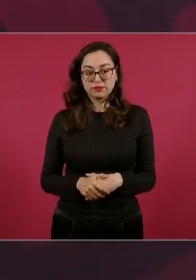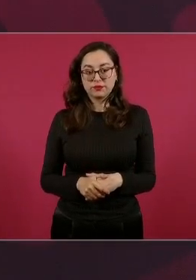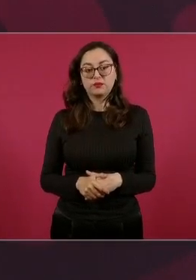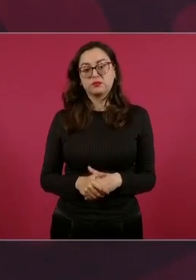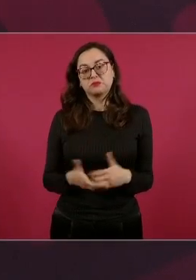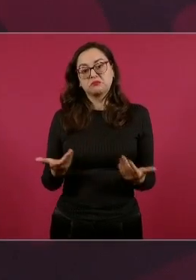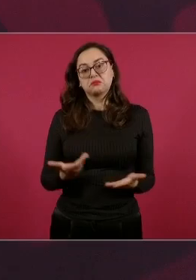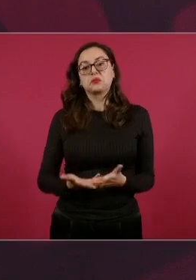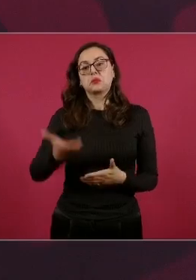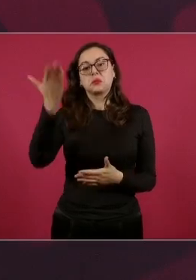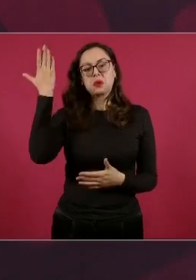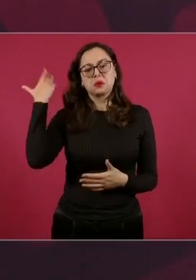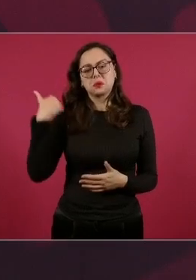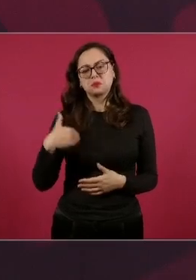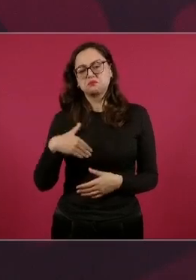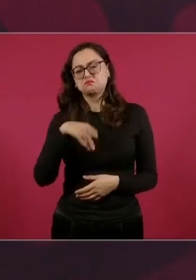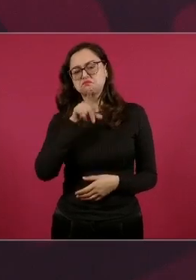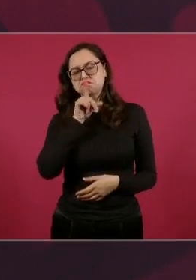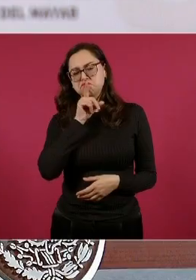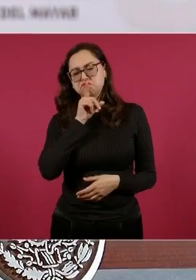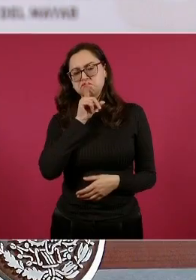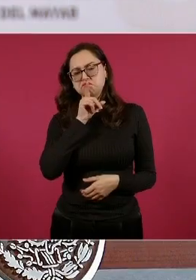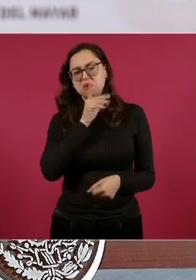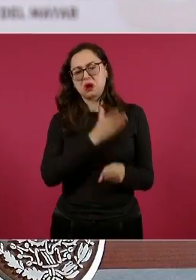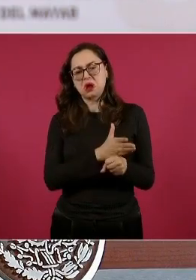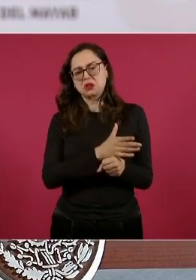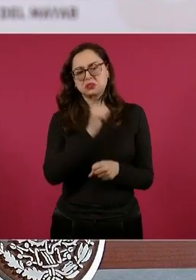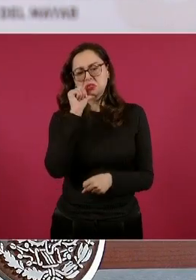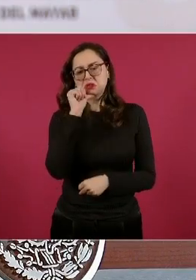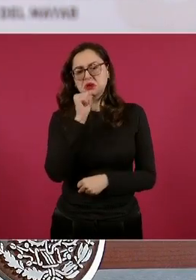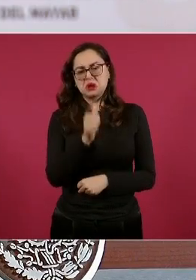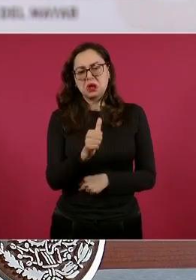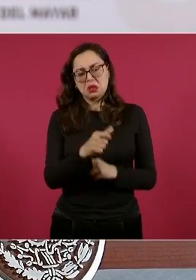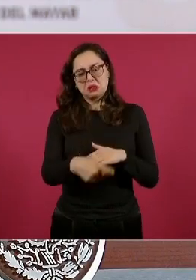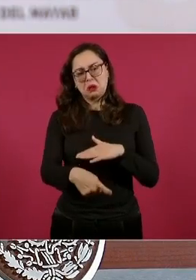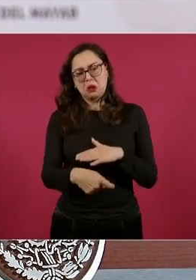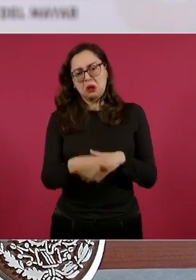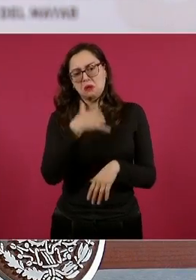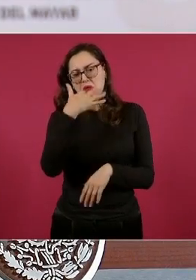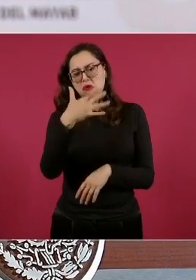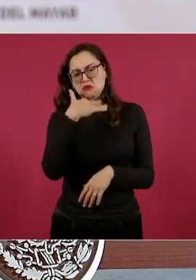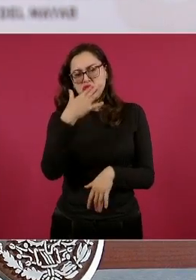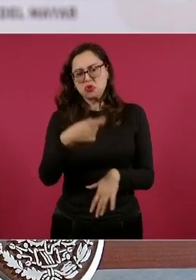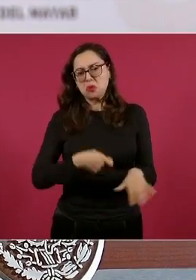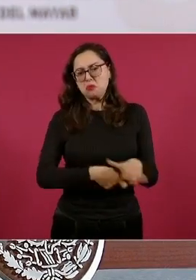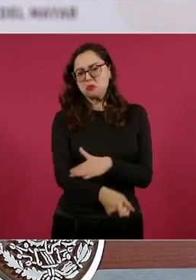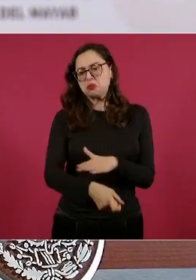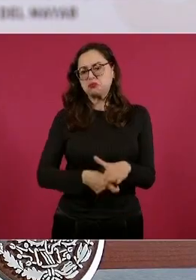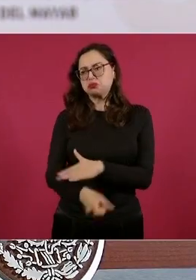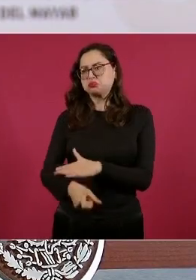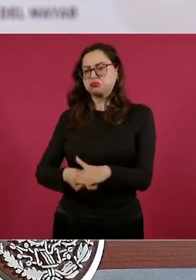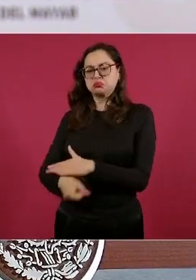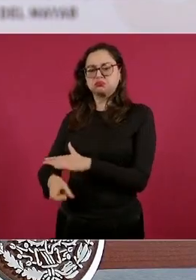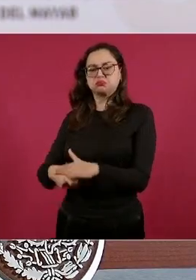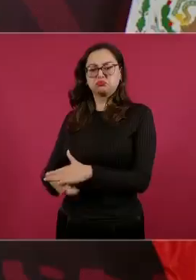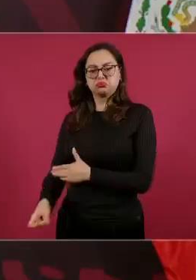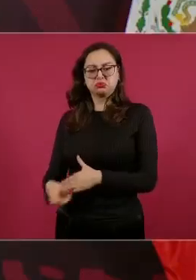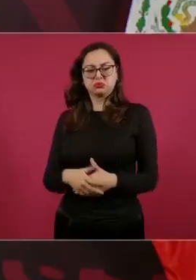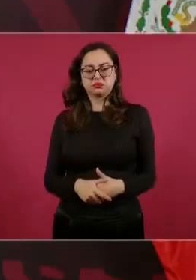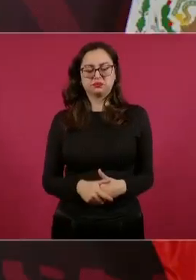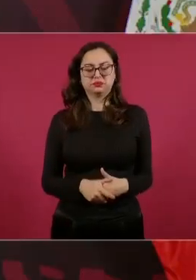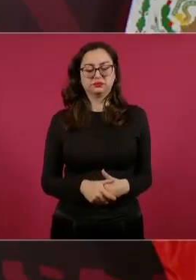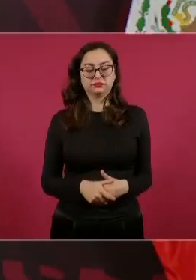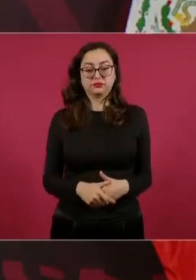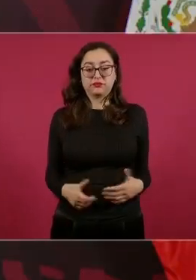tolerancia, sobre todo impunidad y corrupción y arriba